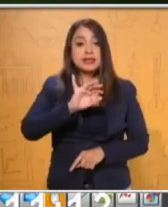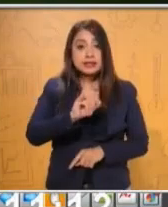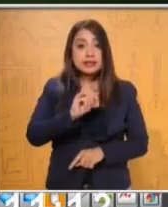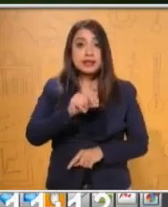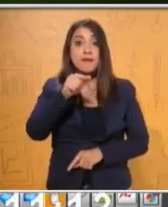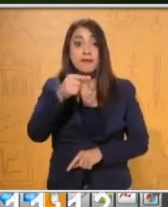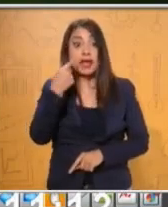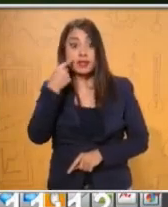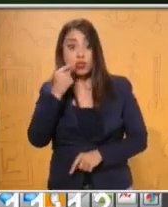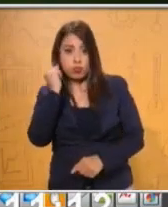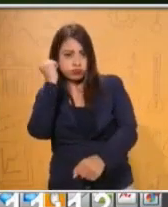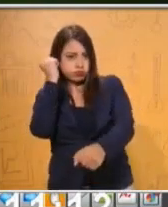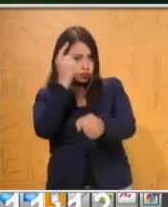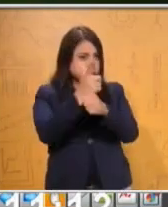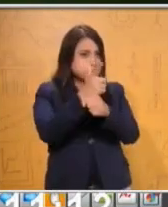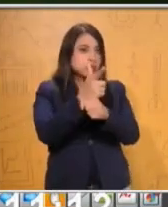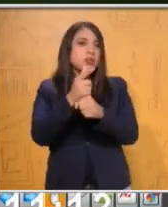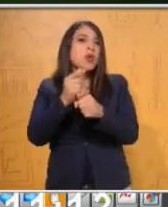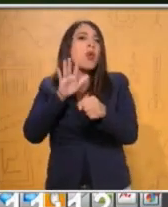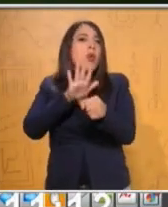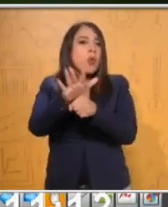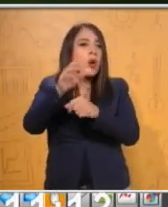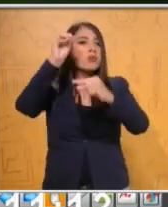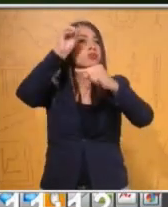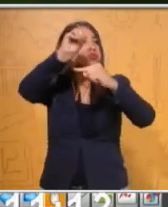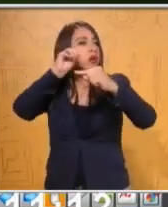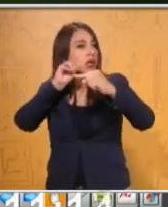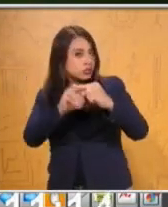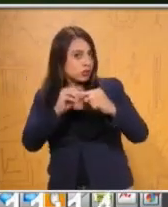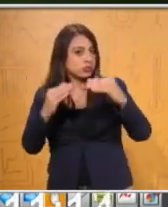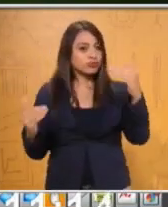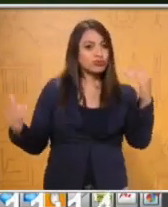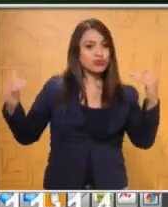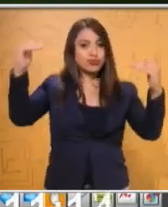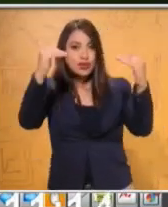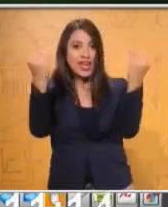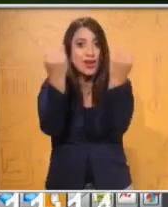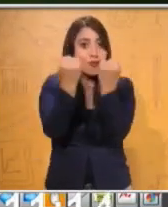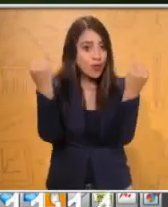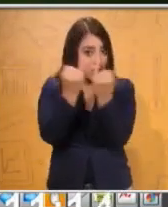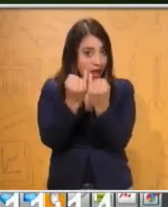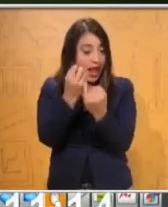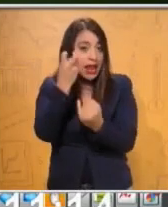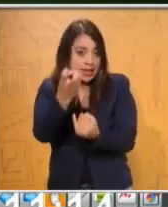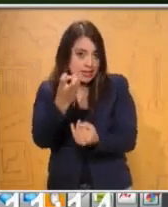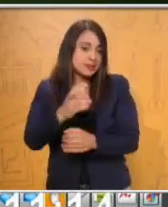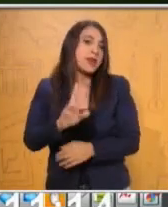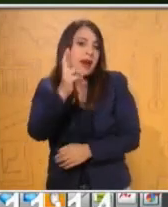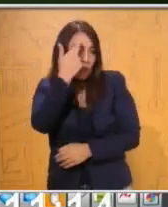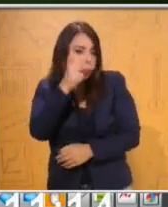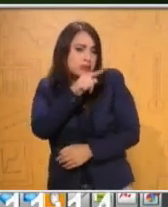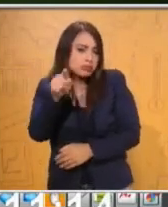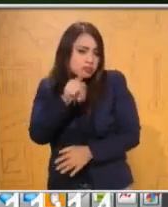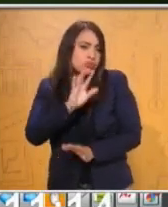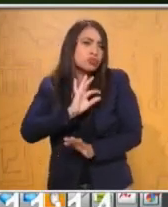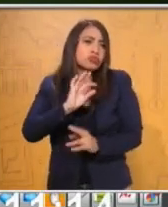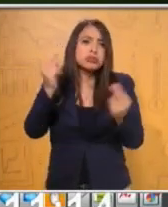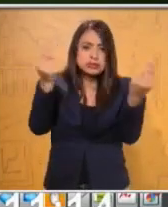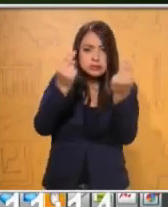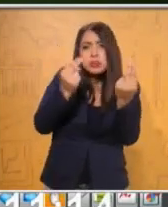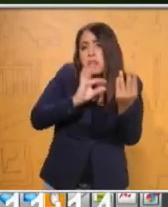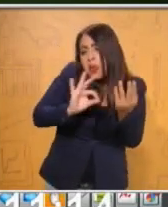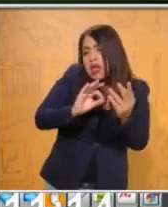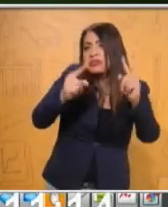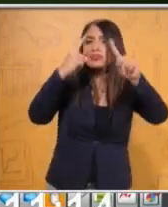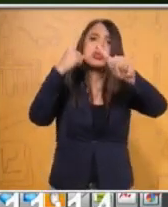una de las que se representan a continuación. Recuerda que es para obtener la fracción equivalente. Podemos multiplicar por